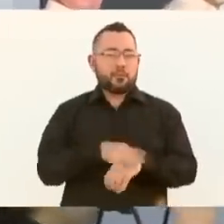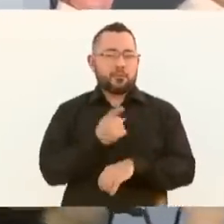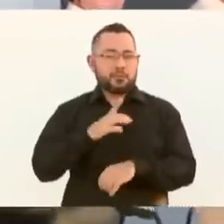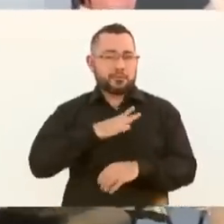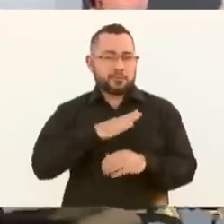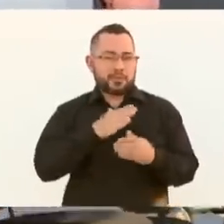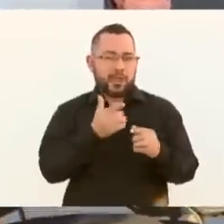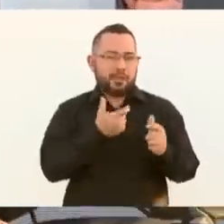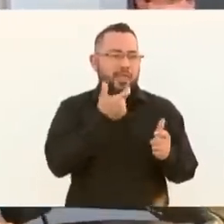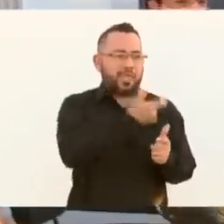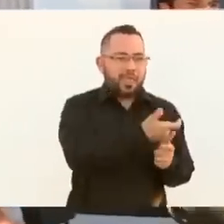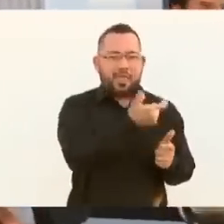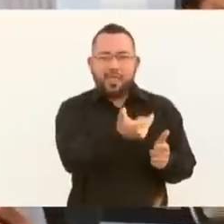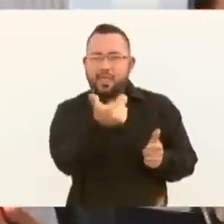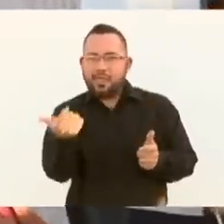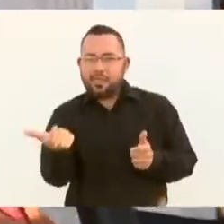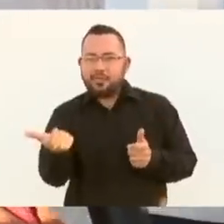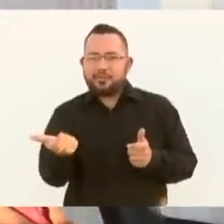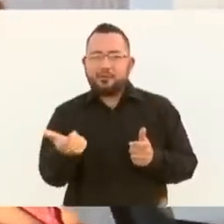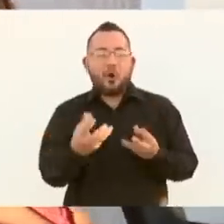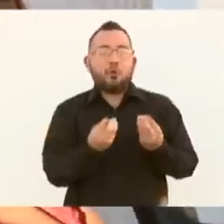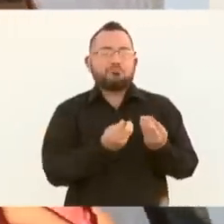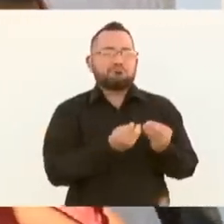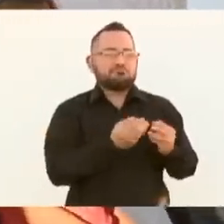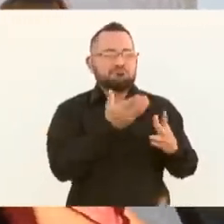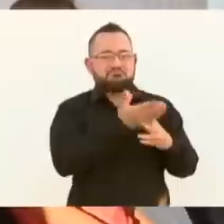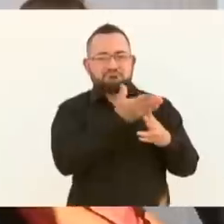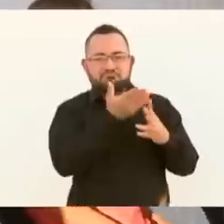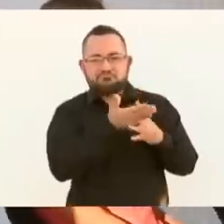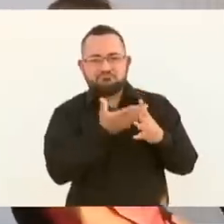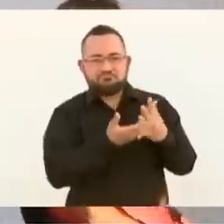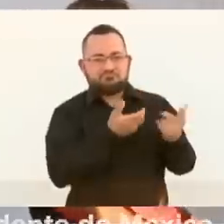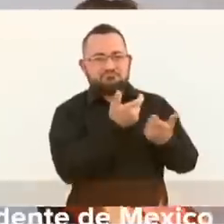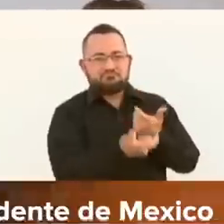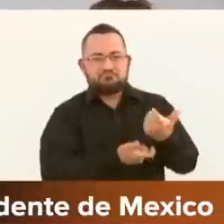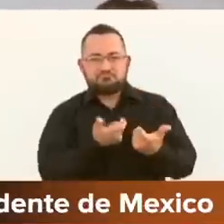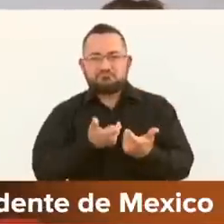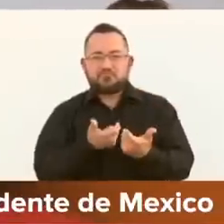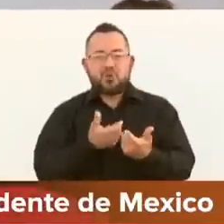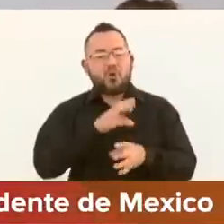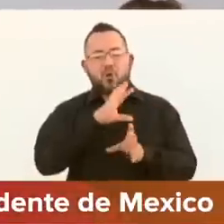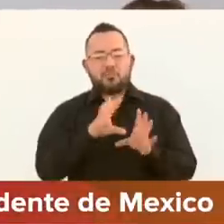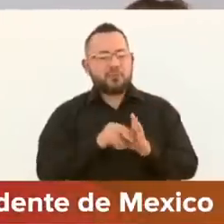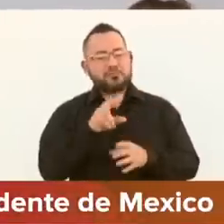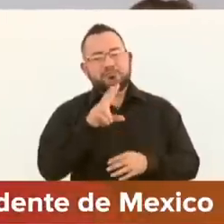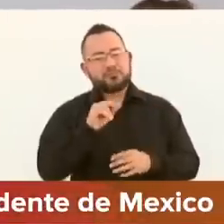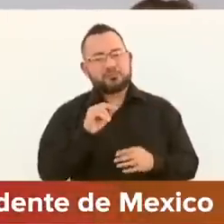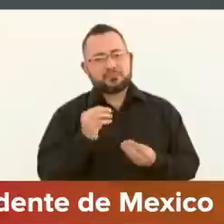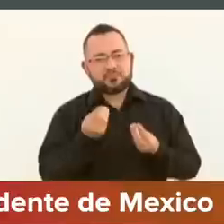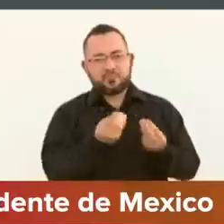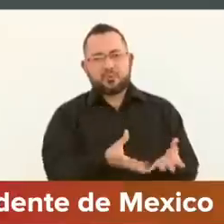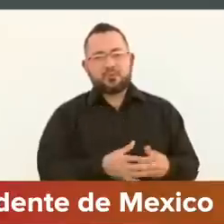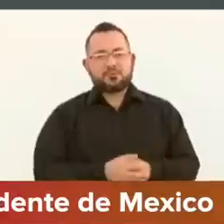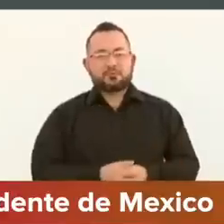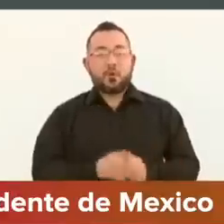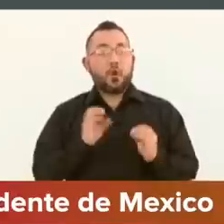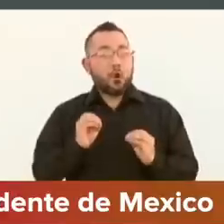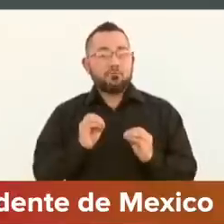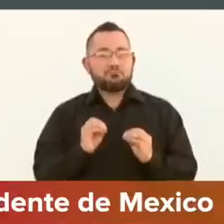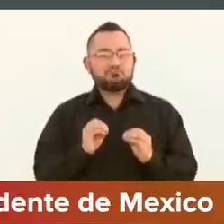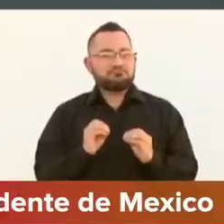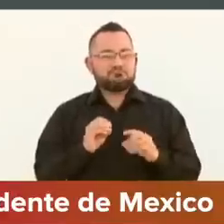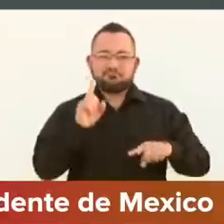o no llega completo el apoyo o de plano, no llega,